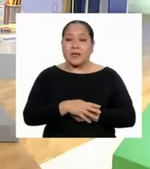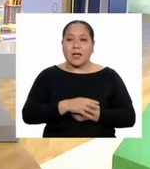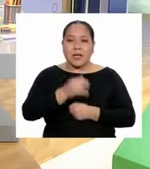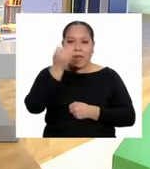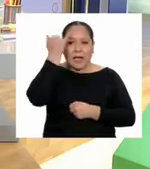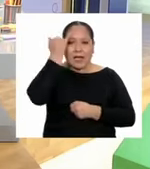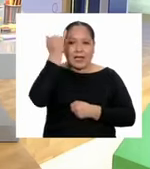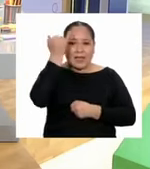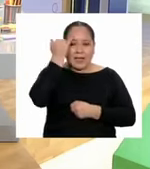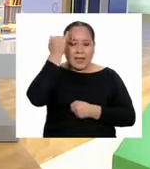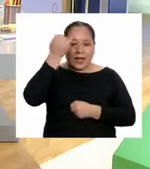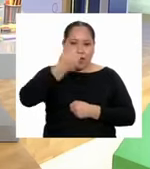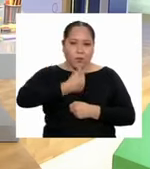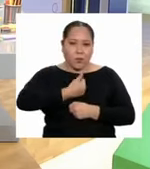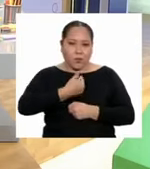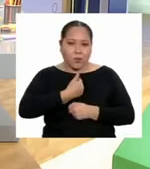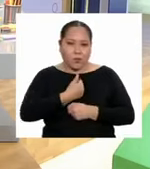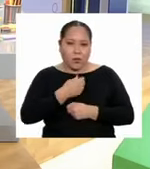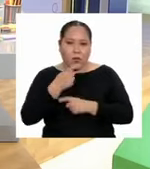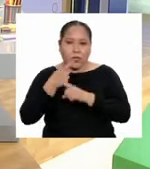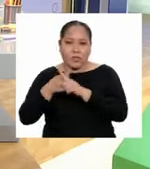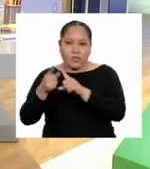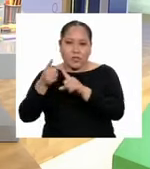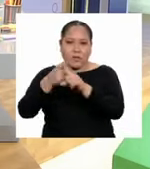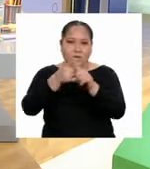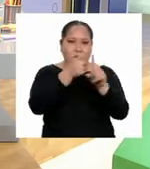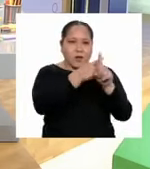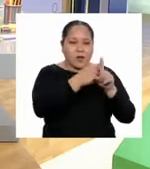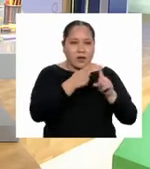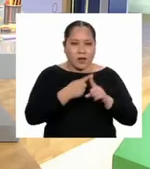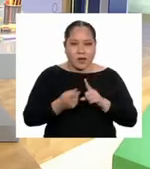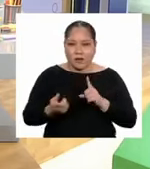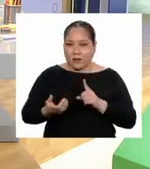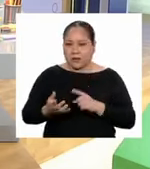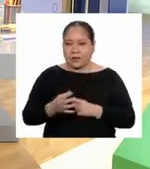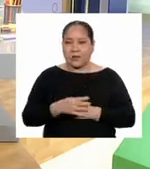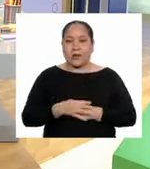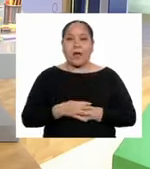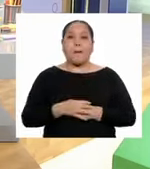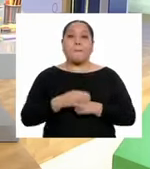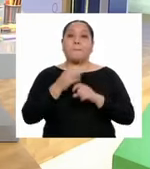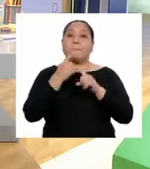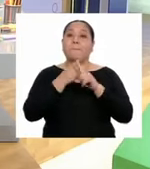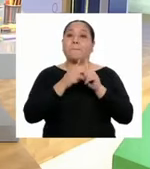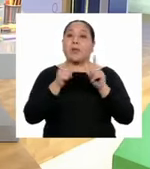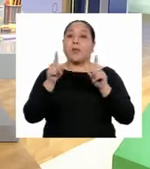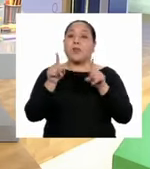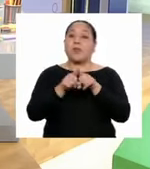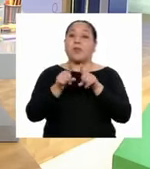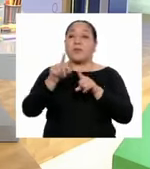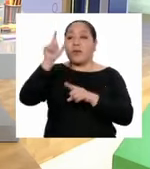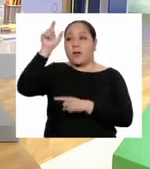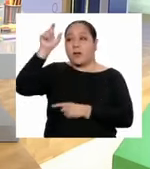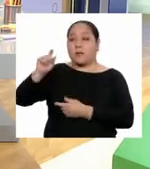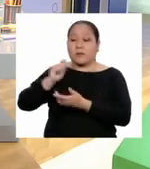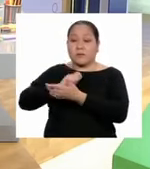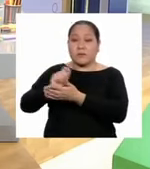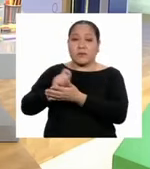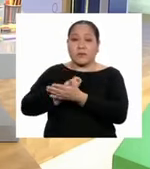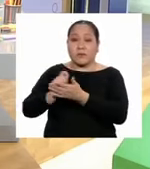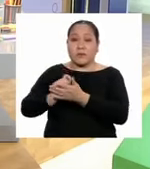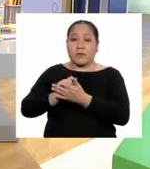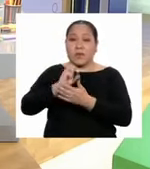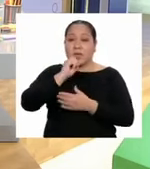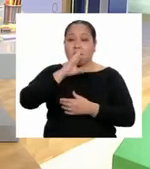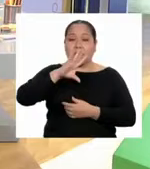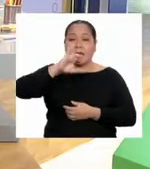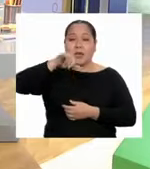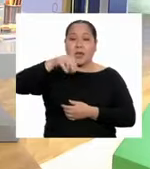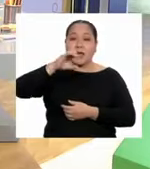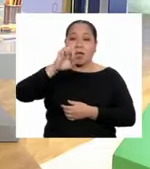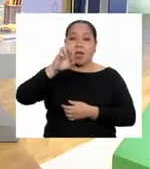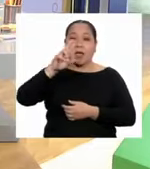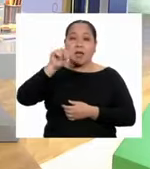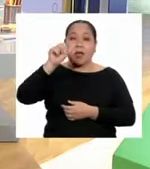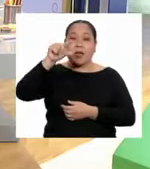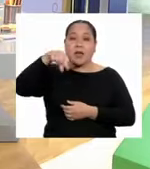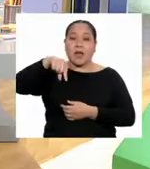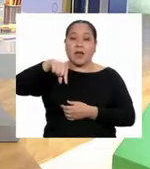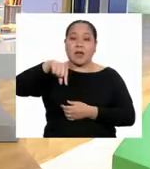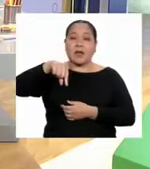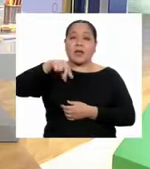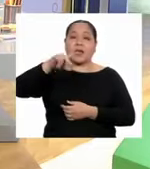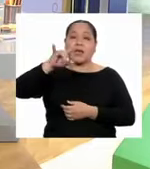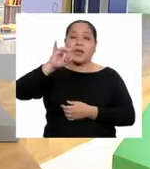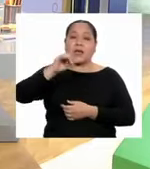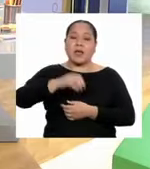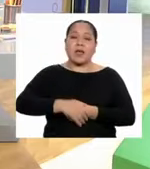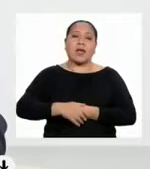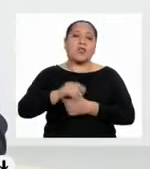que existe sobre la diversidad. Sin embargo, también el autor señala que las jerarquías conducen a prácticas